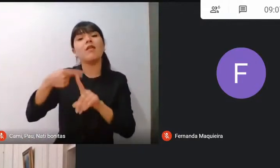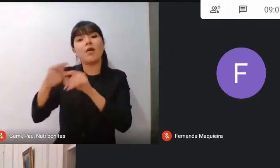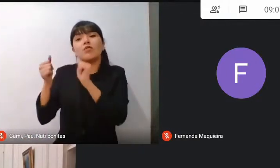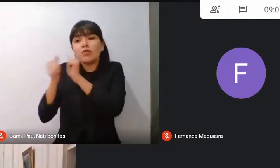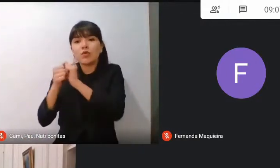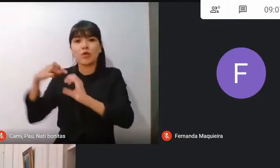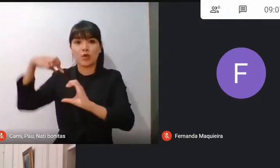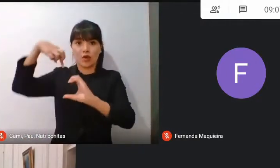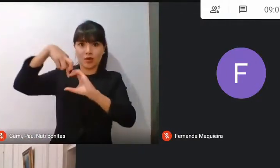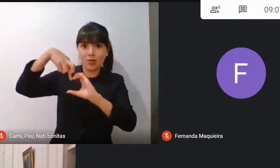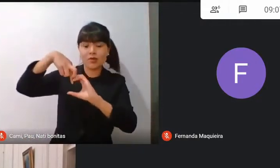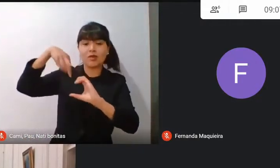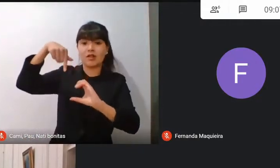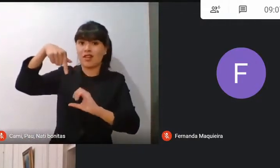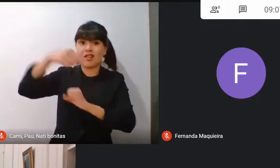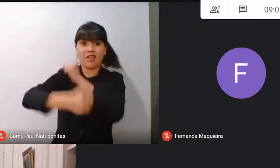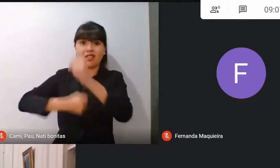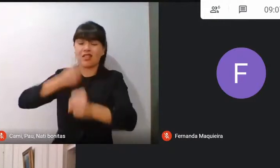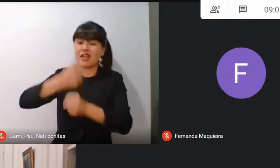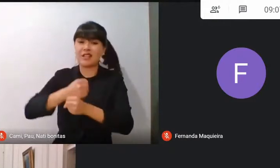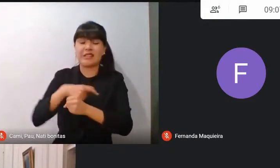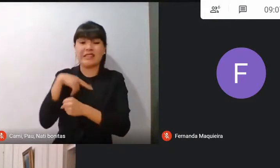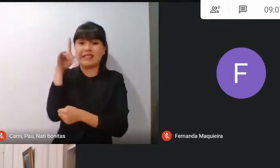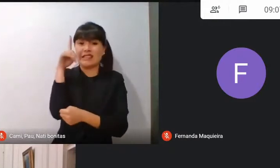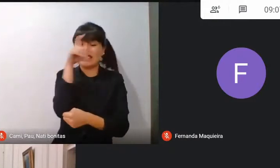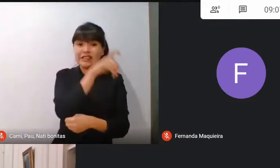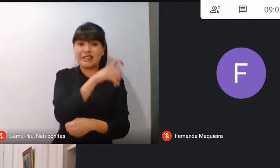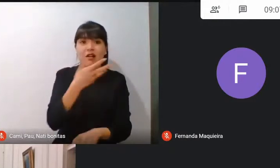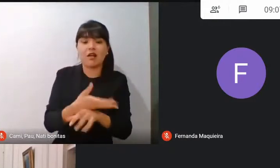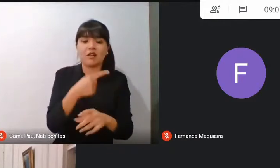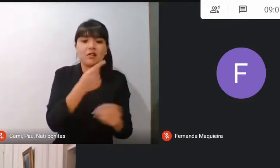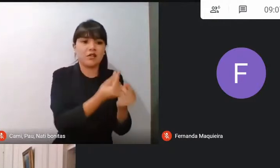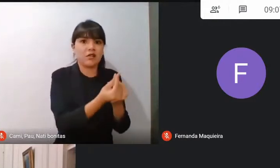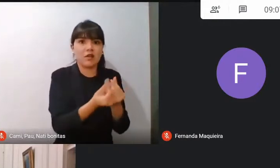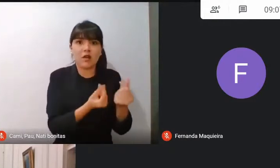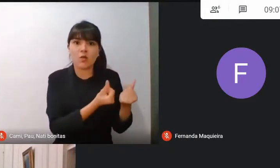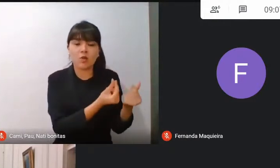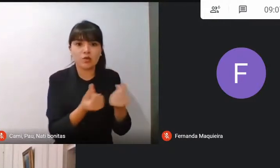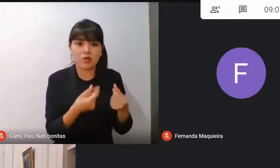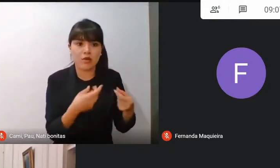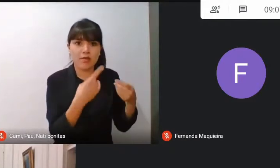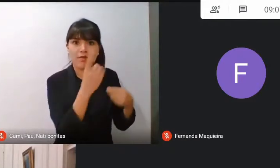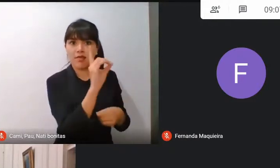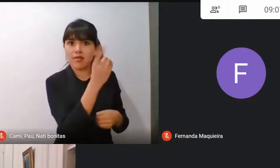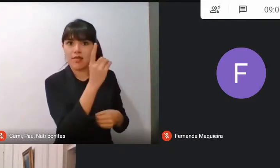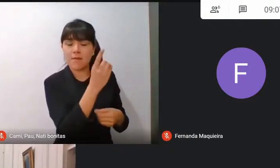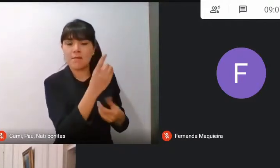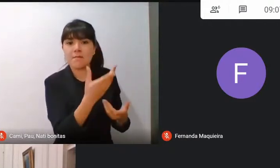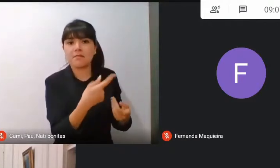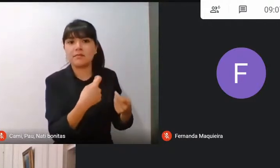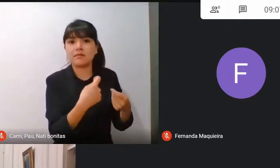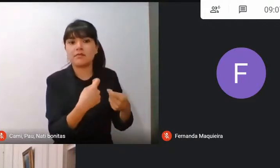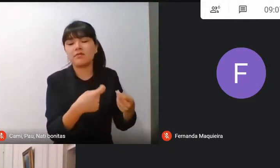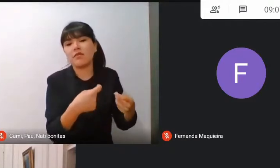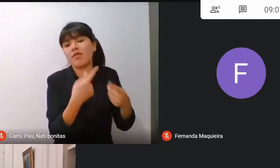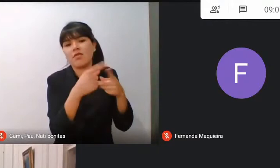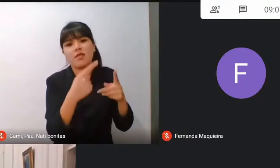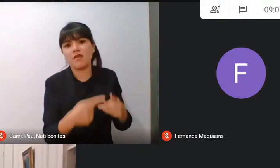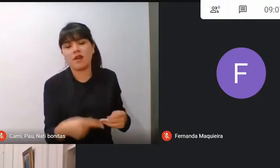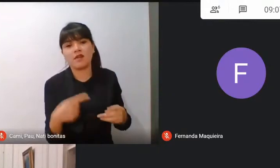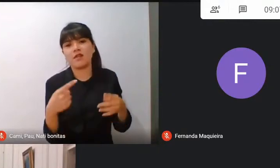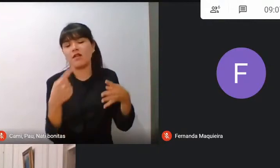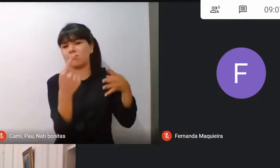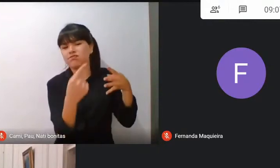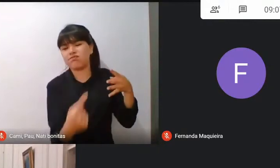a ser un año complejo, los recursos del ADEM, por distintas materias que nos viene ahora